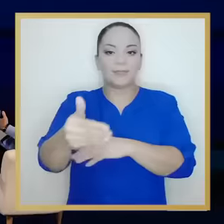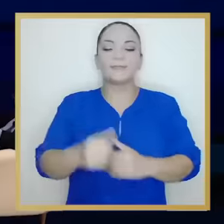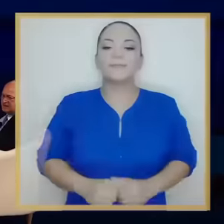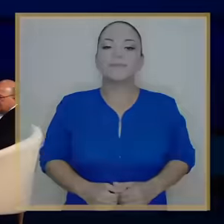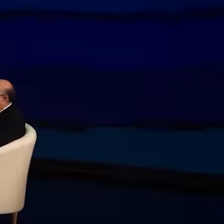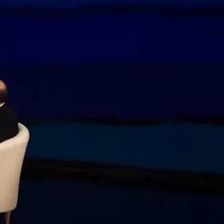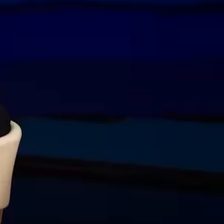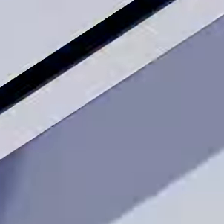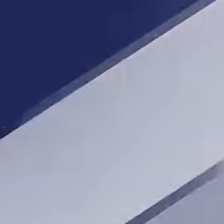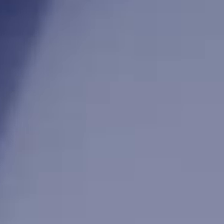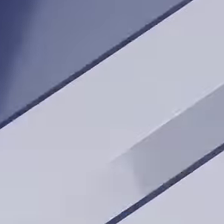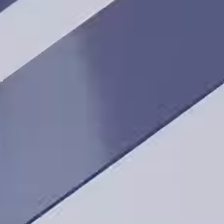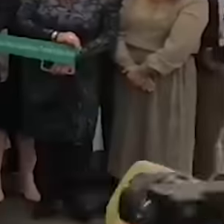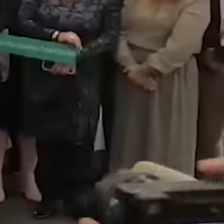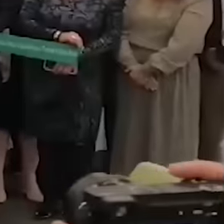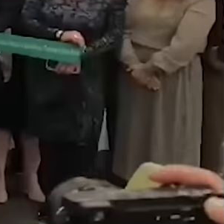días.